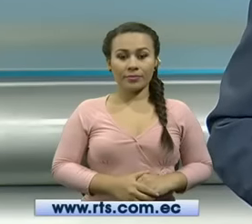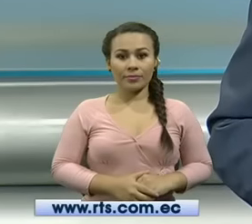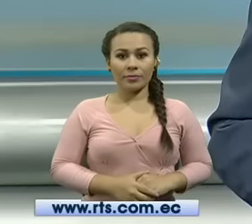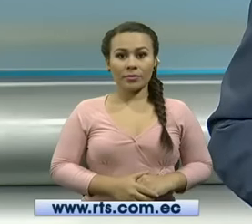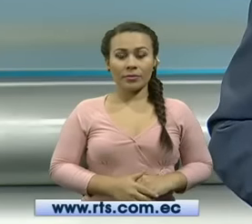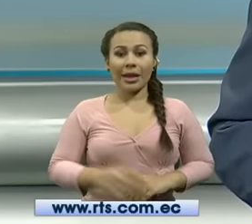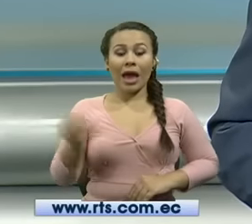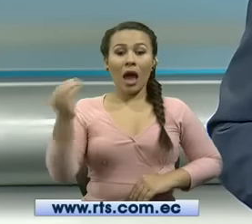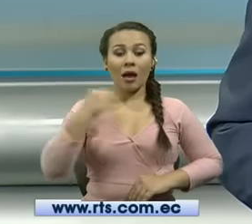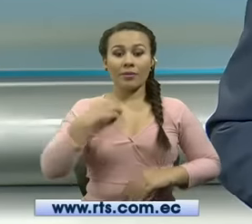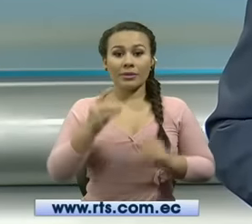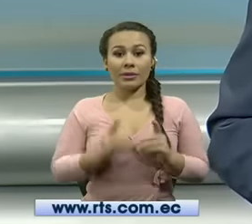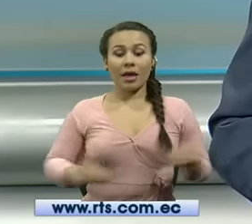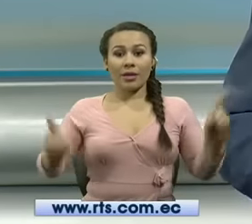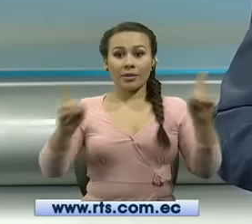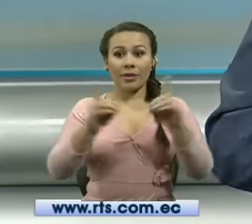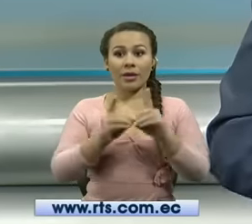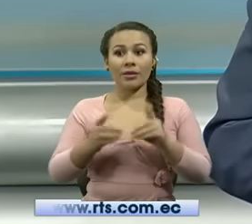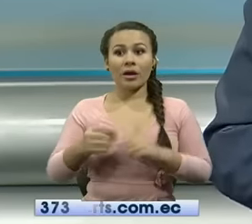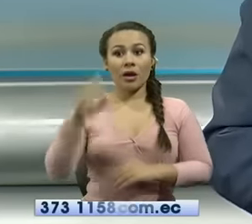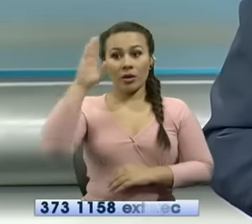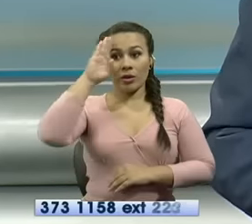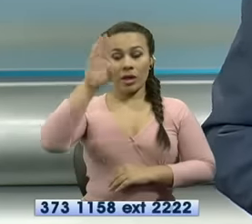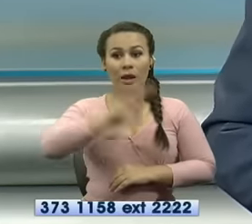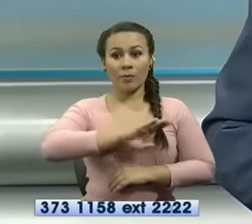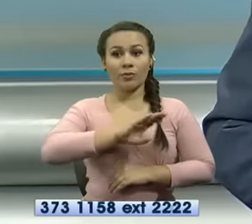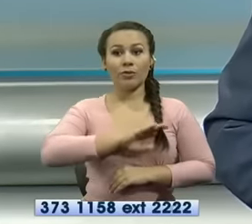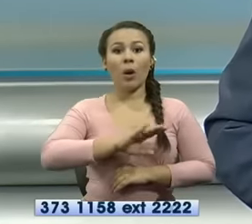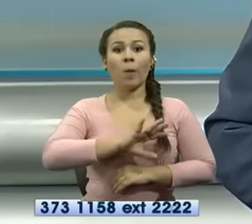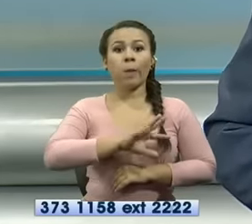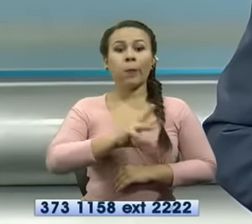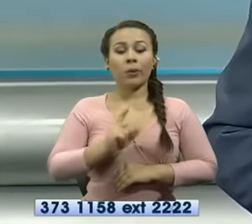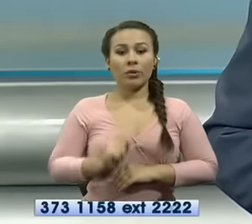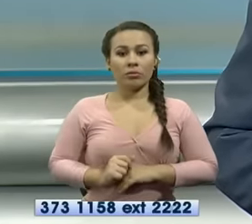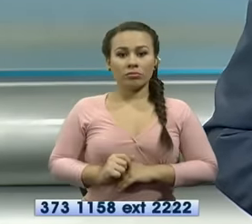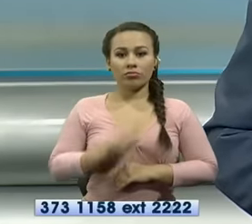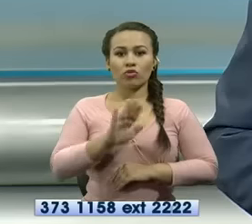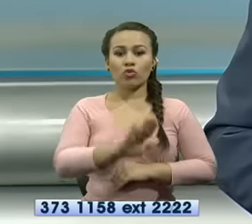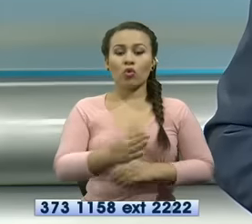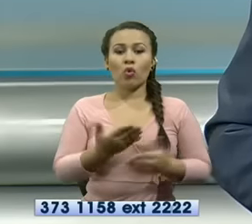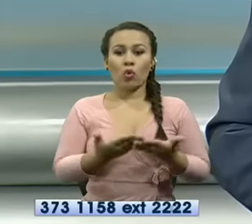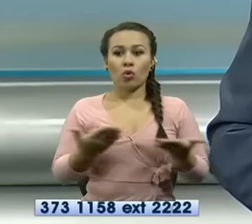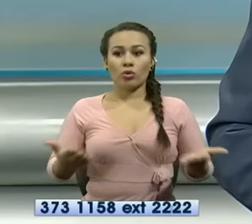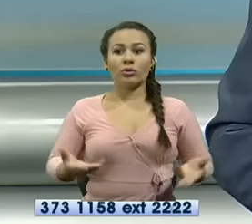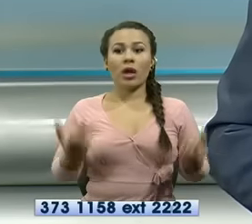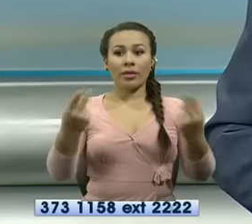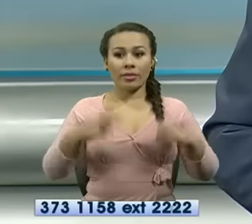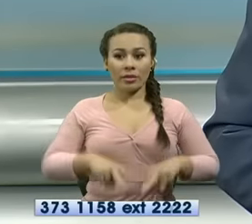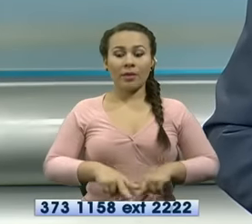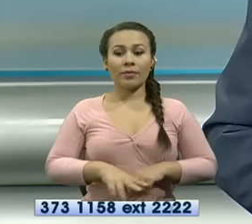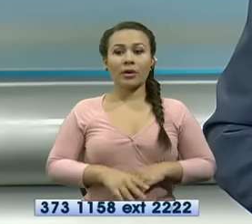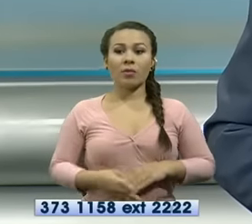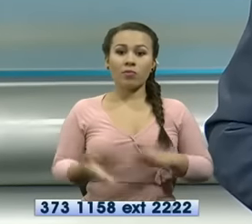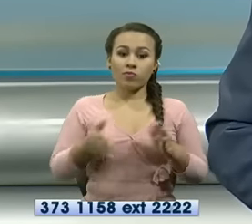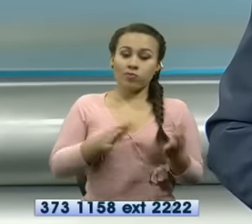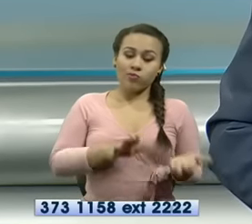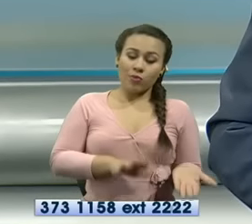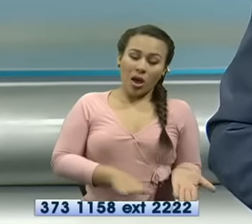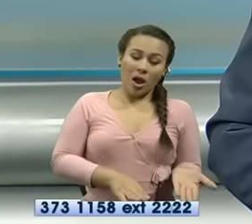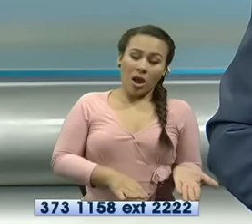según datos que se ha dado por parte de la policía le robaron sus pertenencias y tras morir